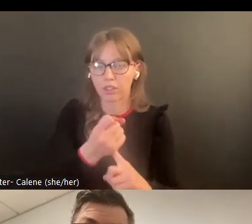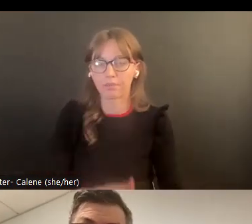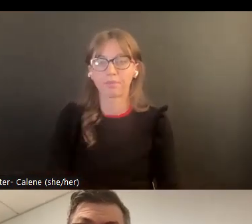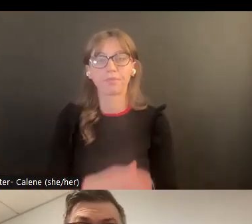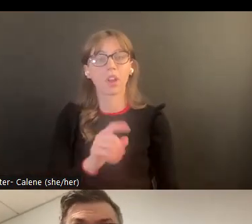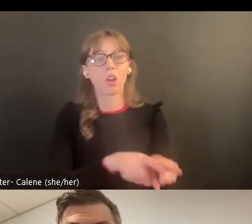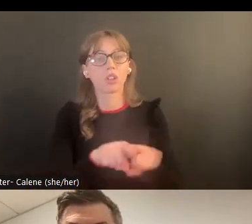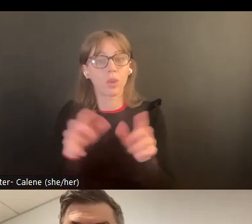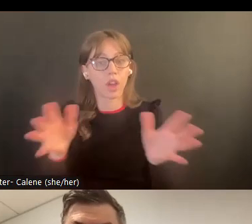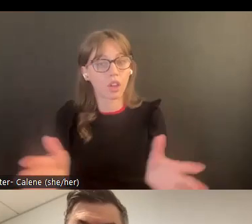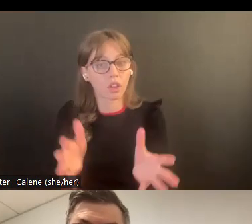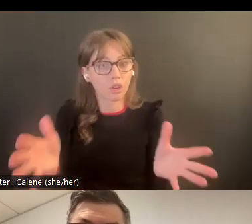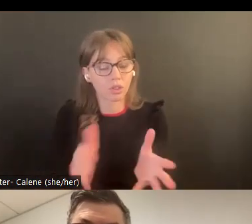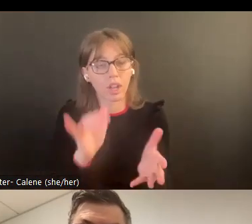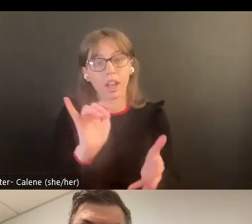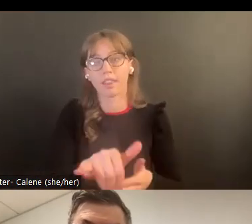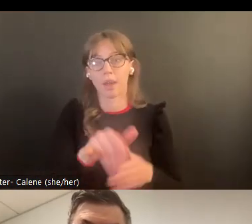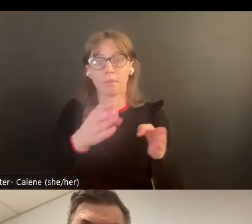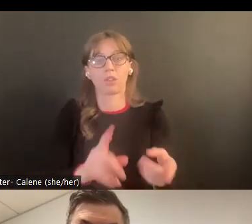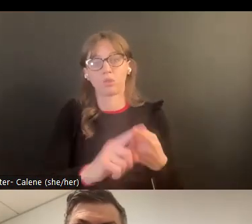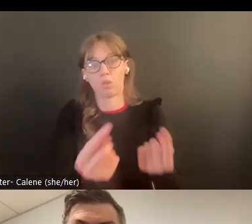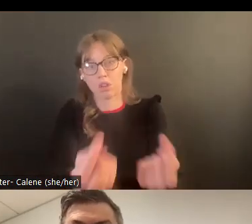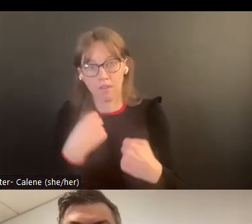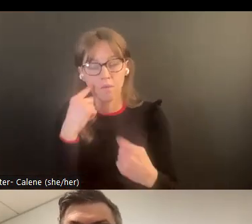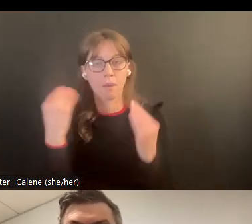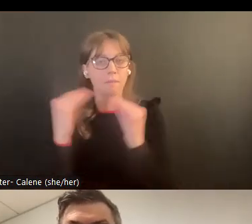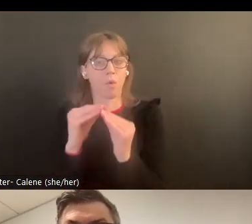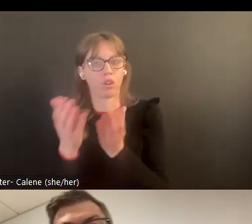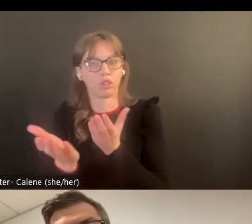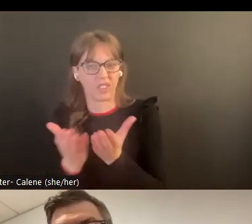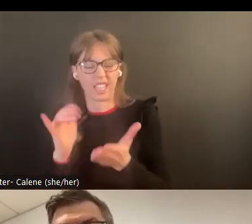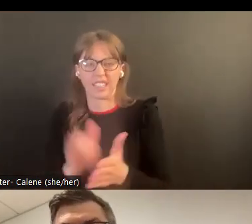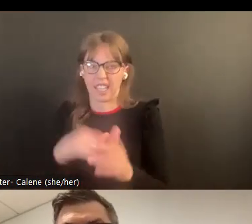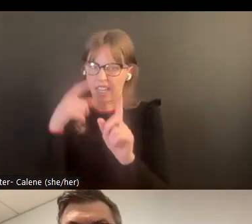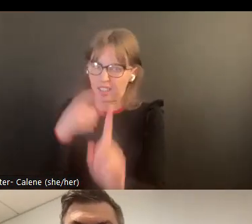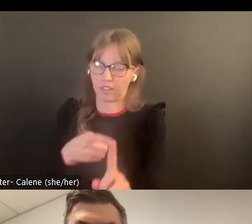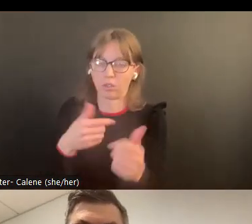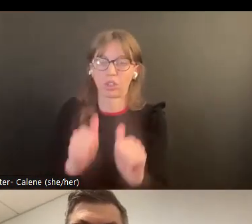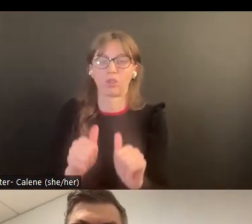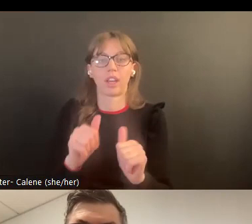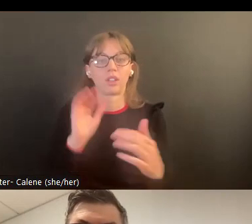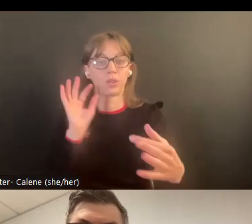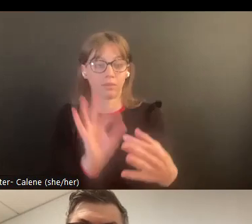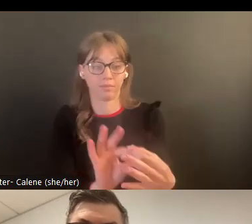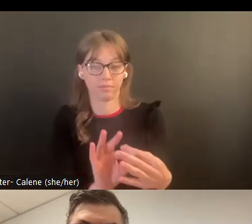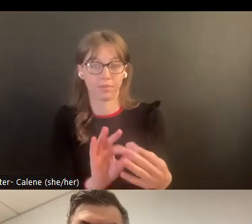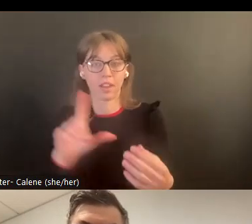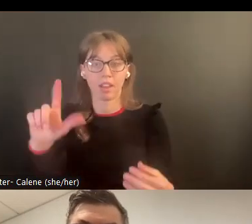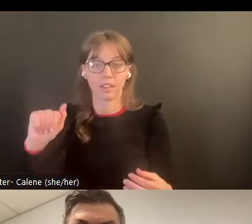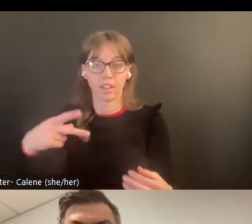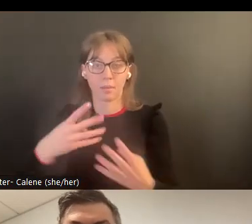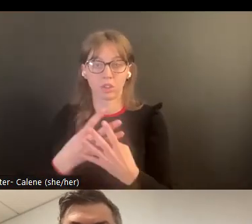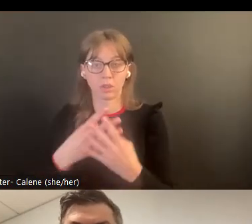y luego activamente animar a la víctima para en sí ir para